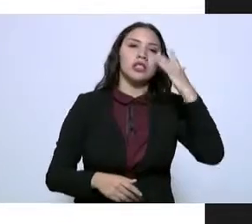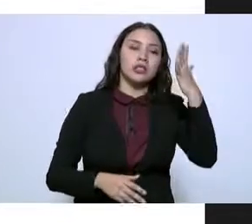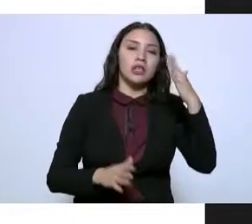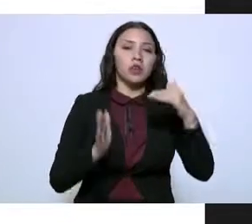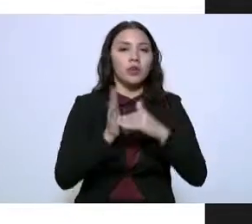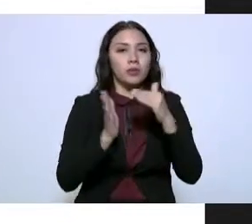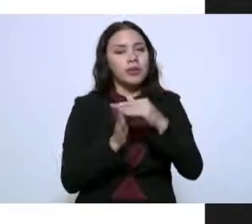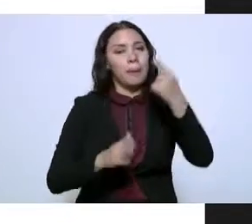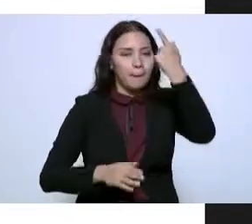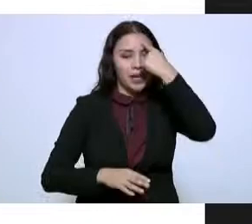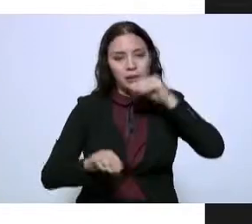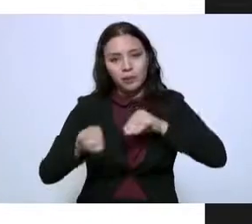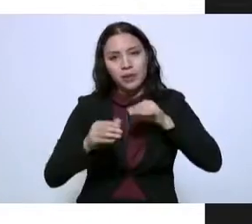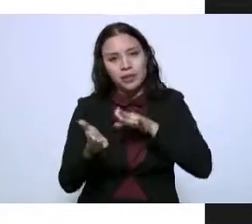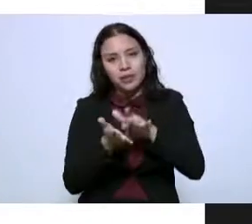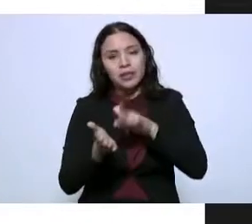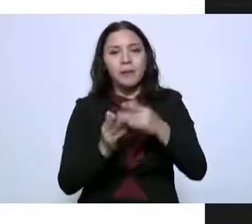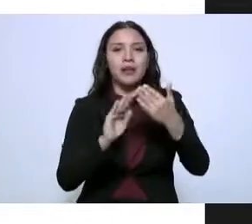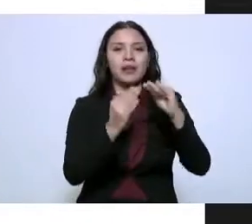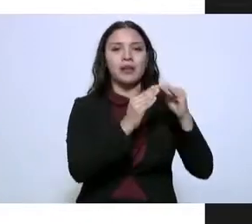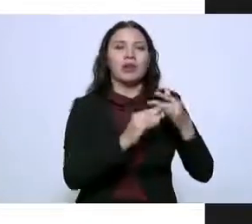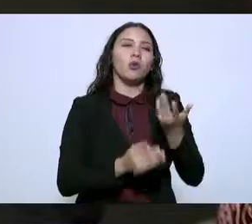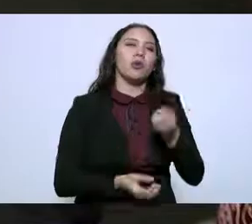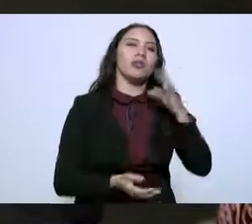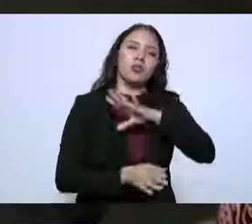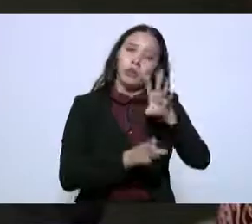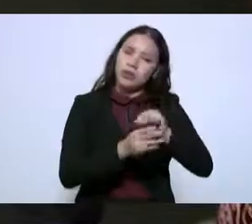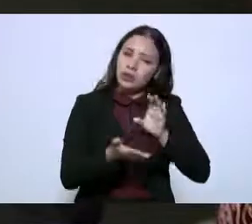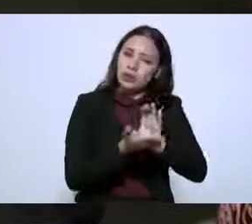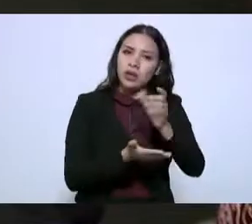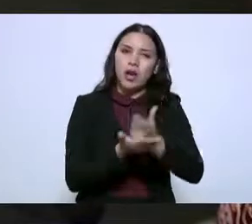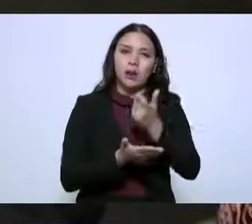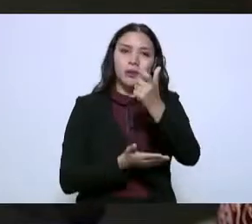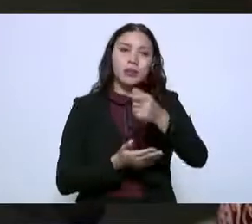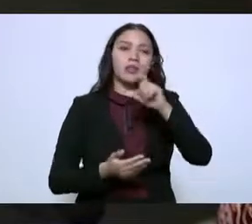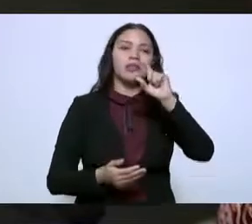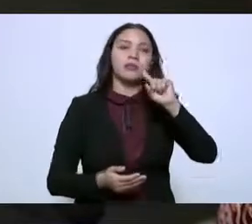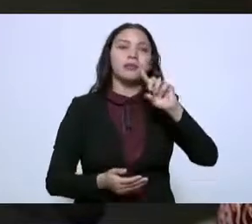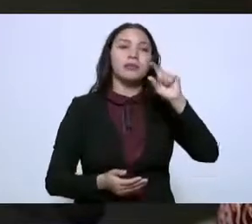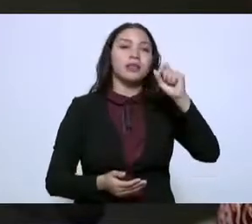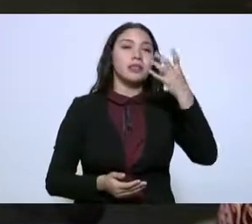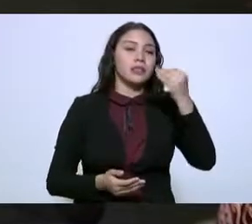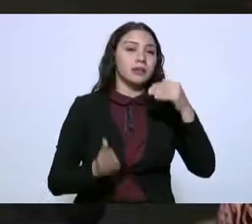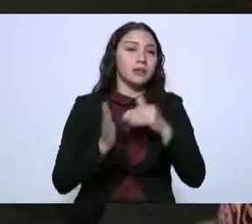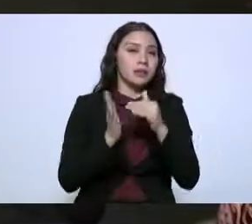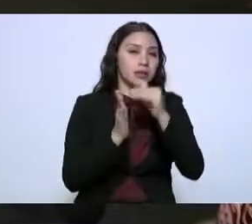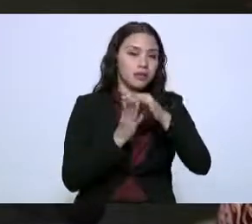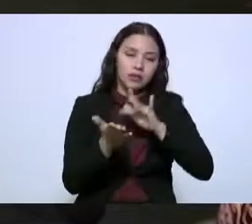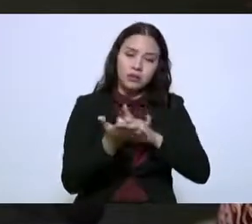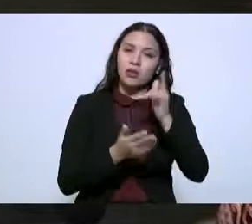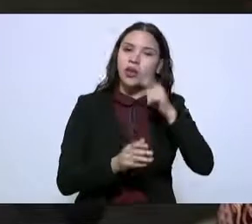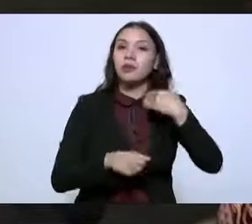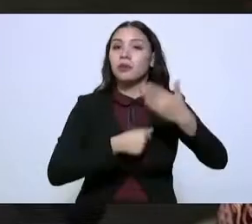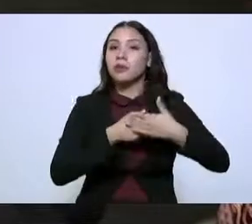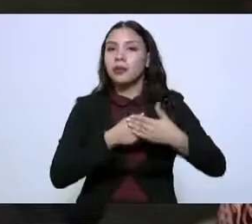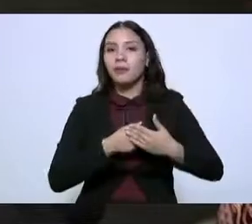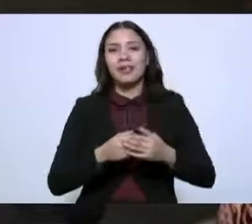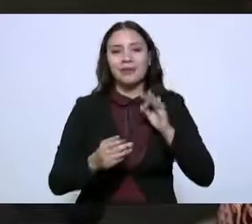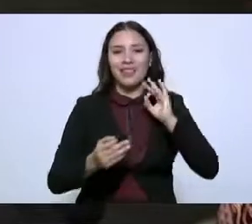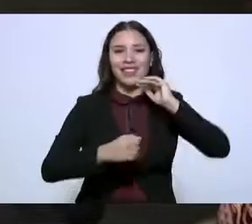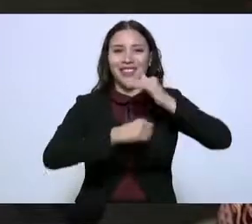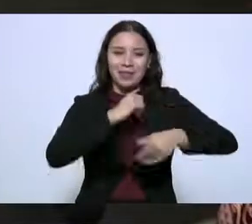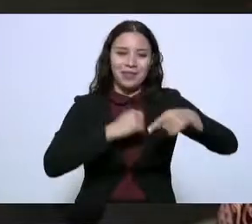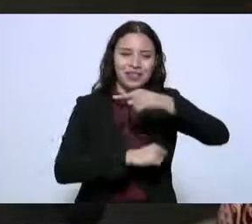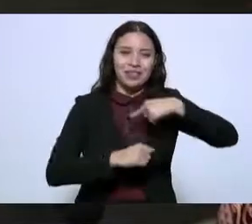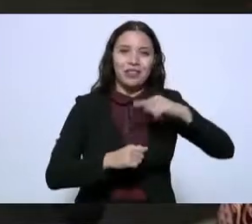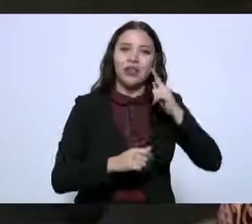acciones con un monto de inversión de 27 mil millones de pesos lo cual nos daría al término del sexenio aquí en el